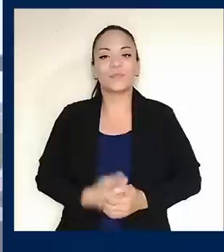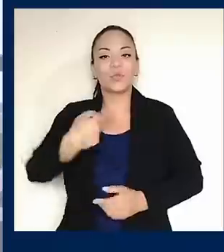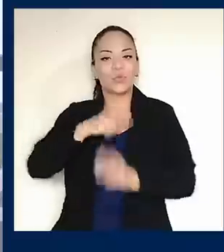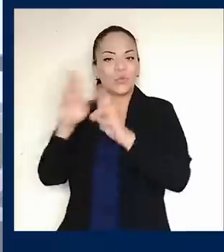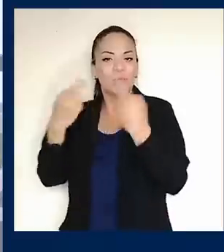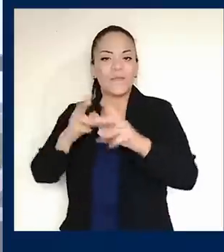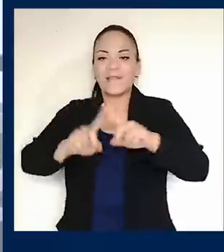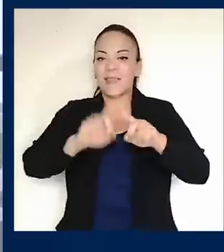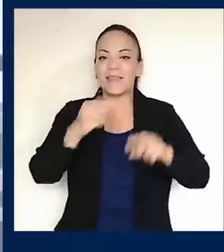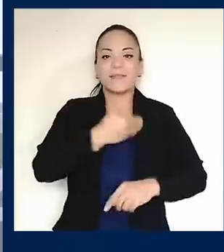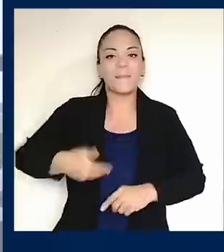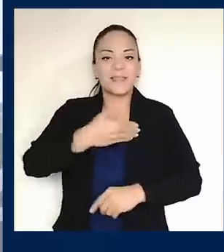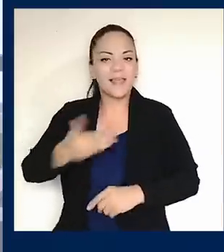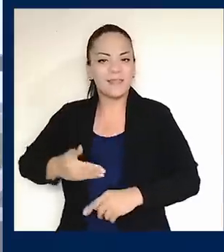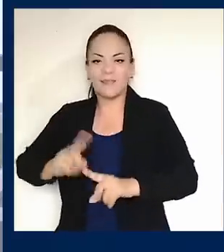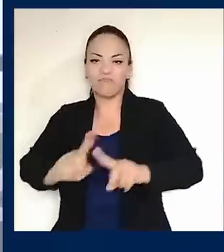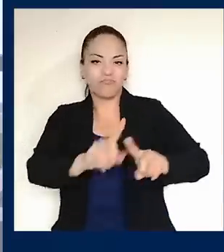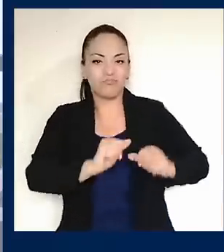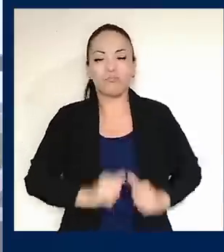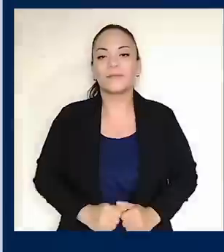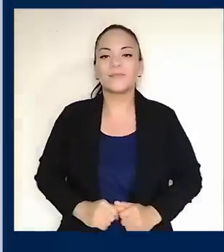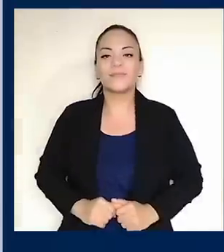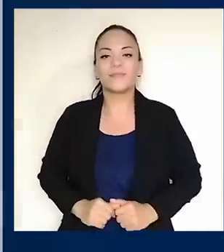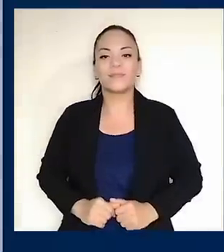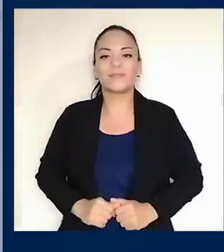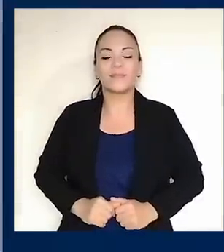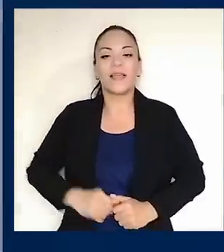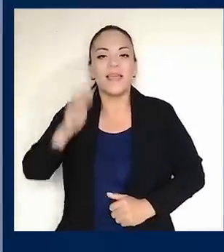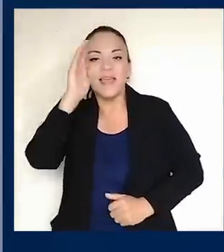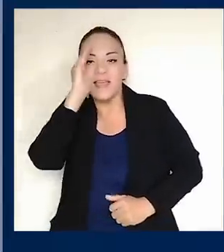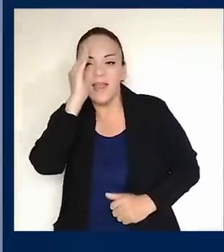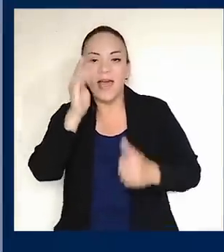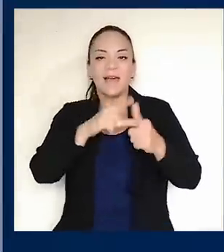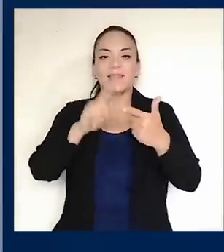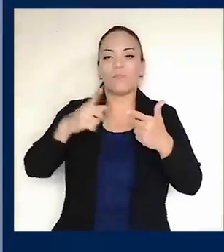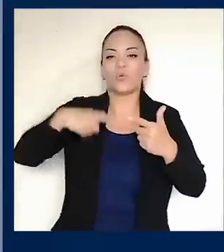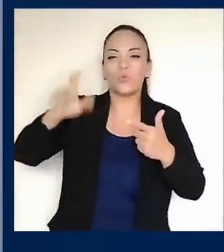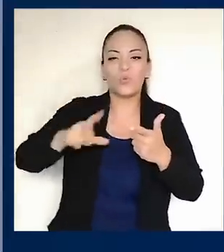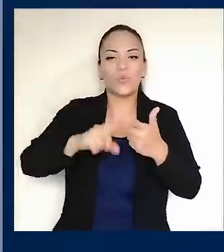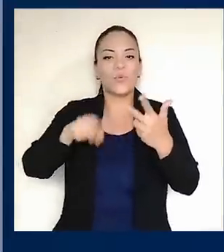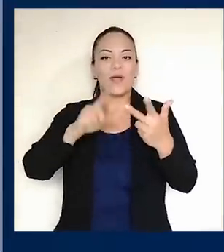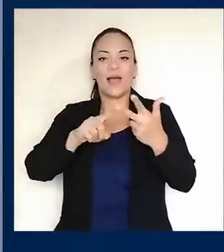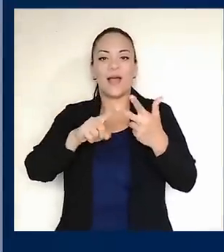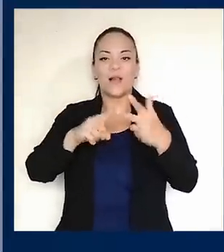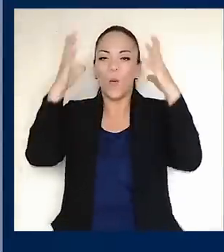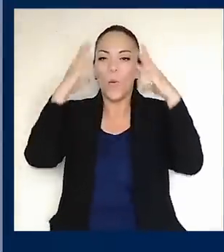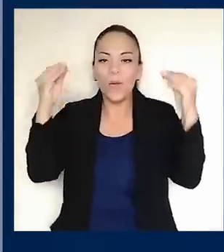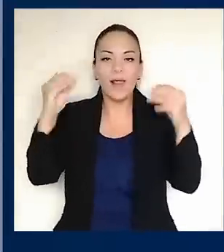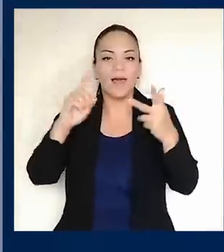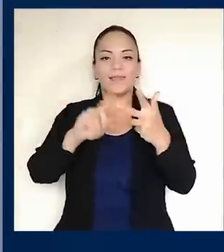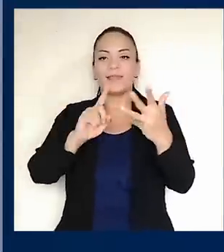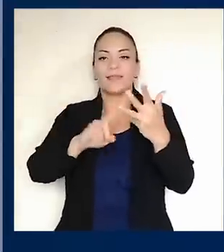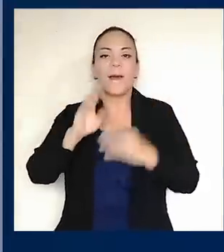con los jefes de Estado de muchos países, Irlanda, Portugal, los Países Bajos,